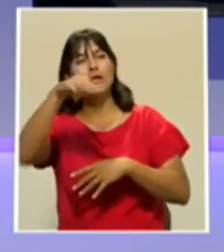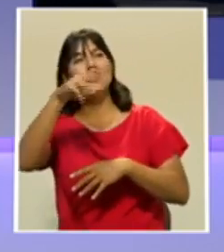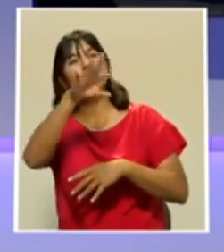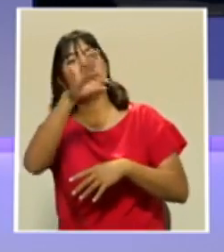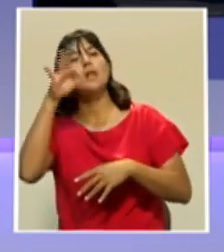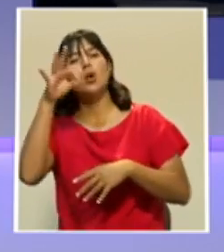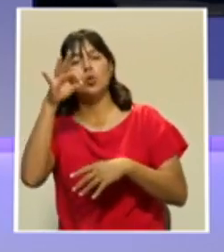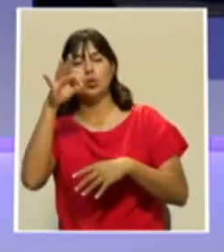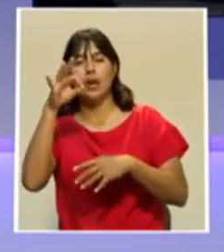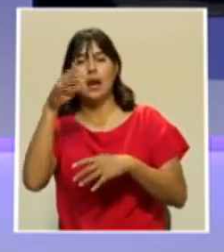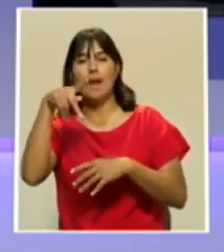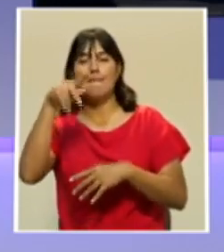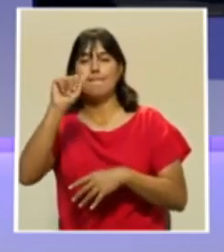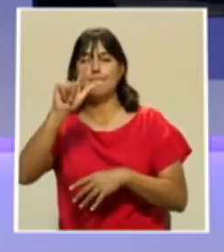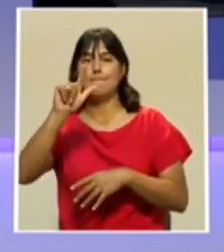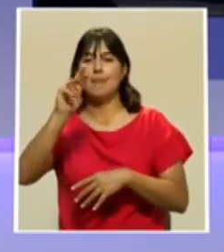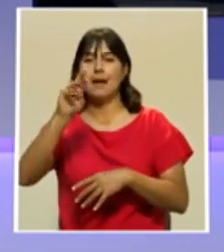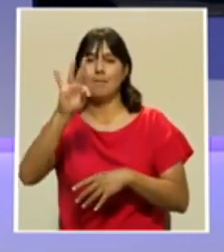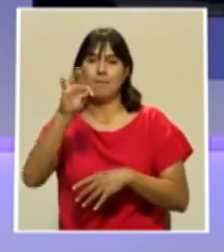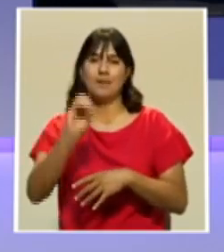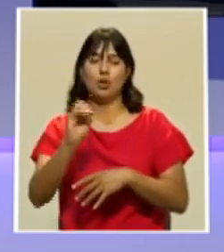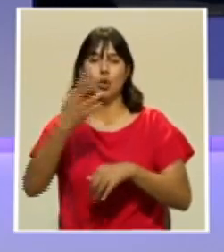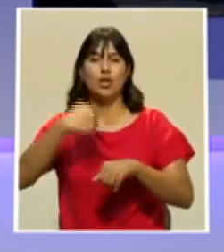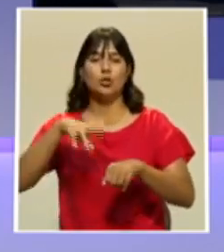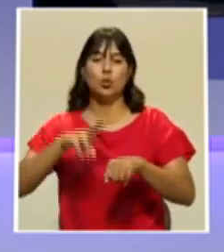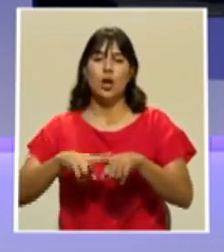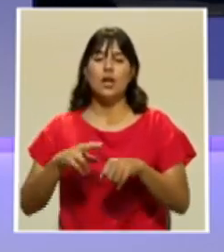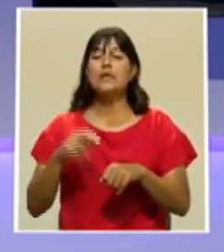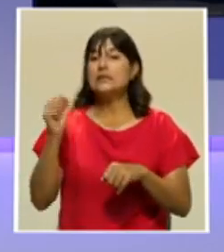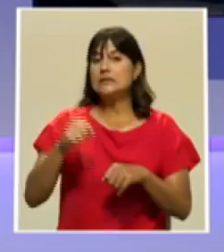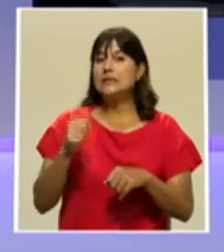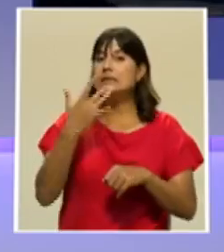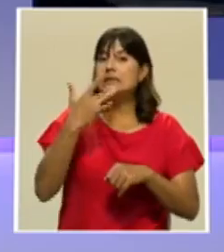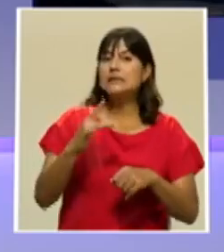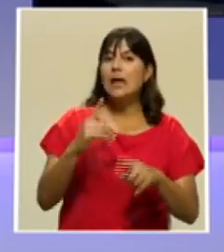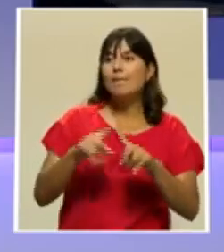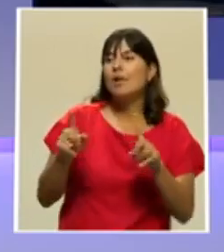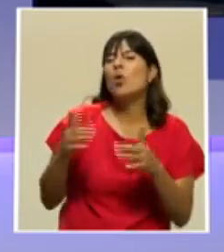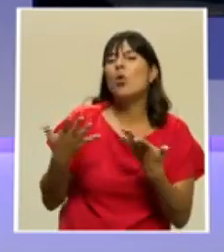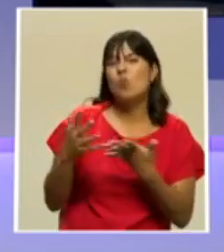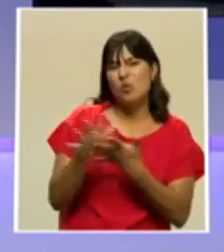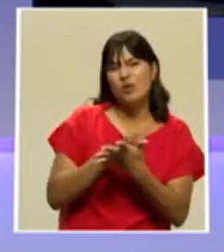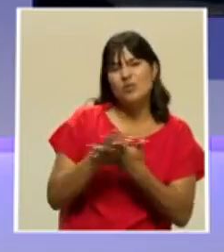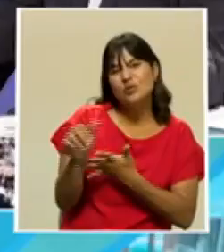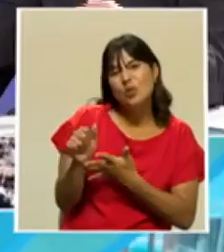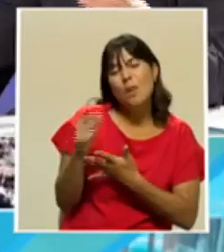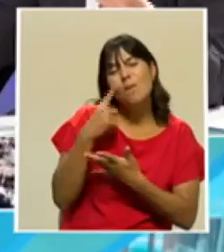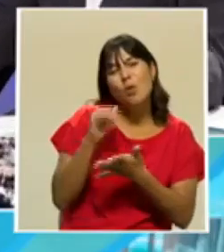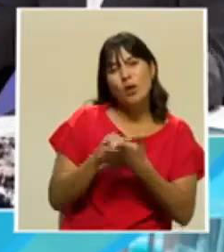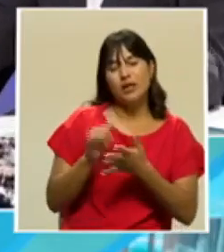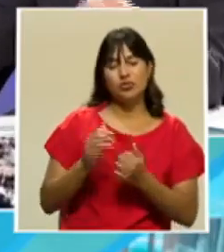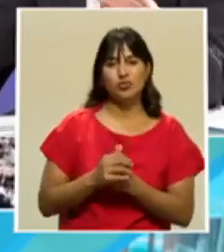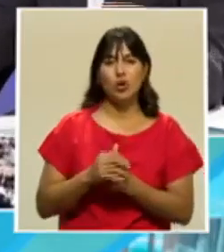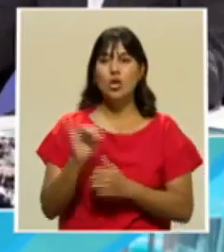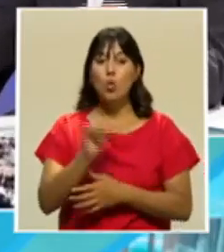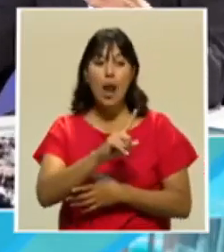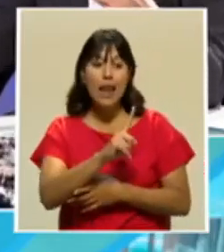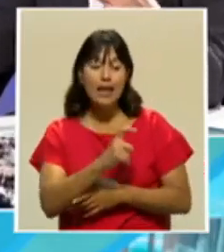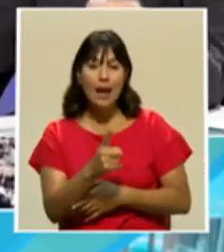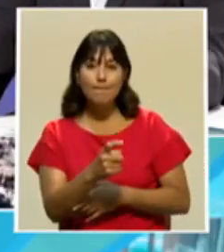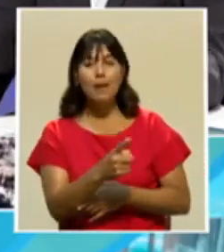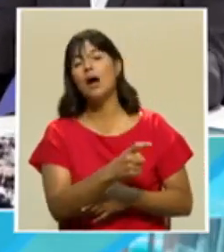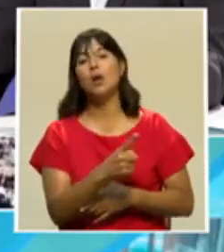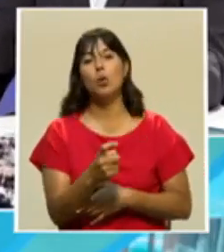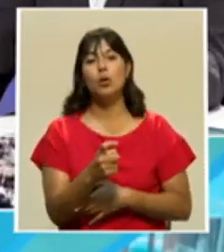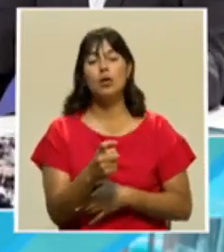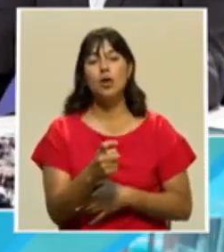camarón cultivado es delicioso también. Y lo podemos producir y podemos involucrar a una gran cantidad